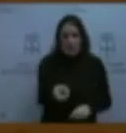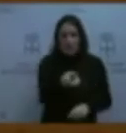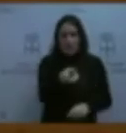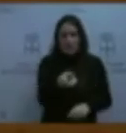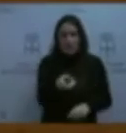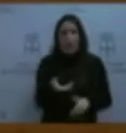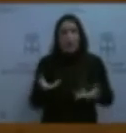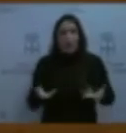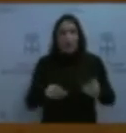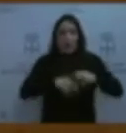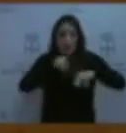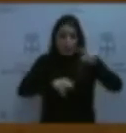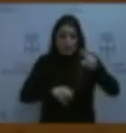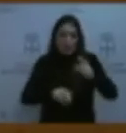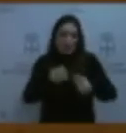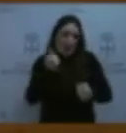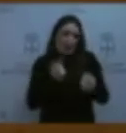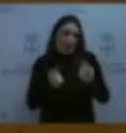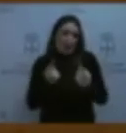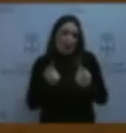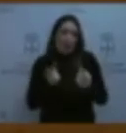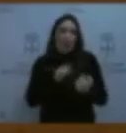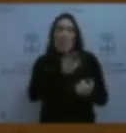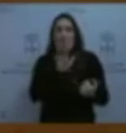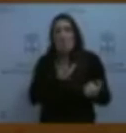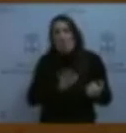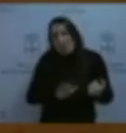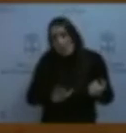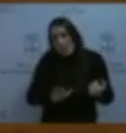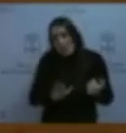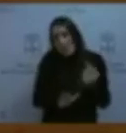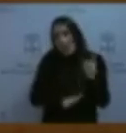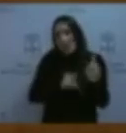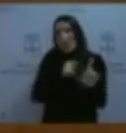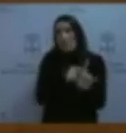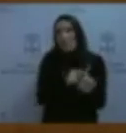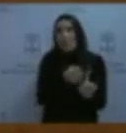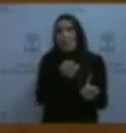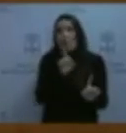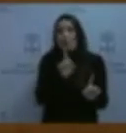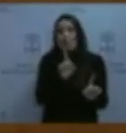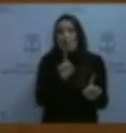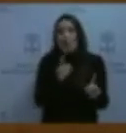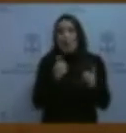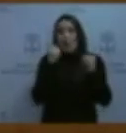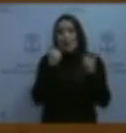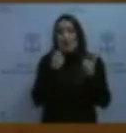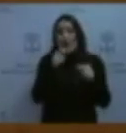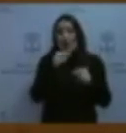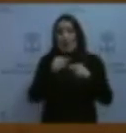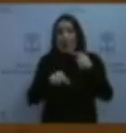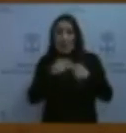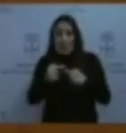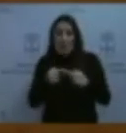algunas de las obras que se llevaban a cabo parece ser que tenían como objetivo únicamente acallar las críticas por parte de familias y